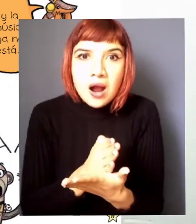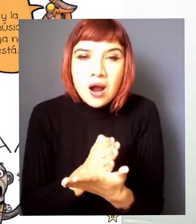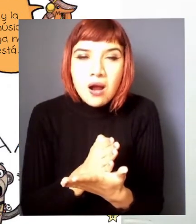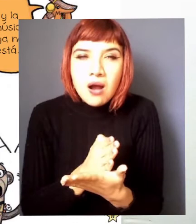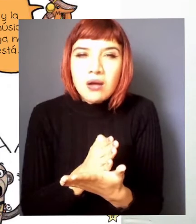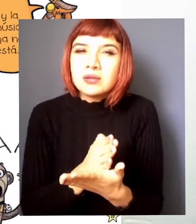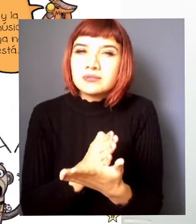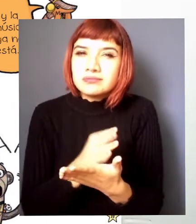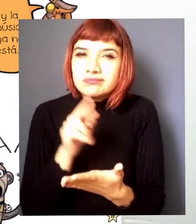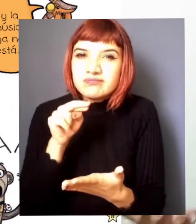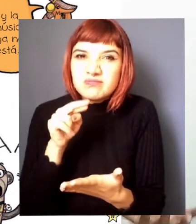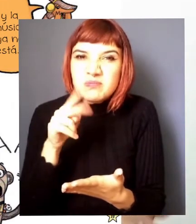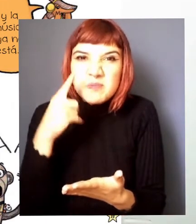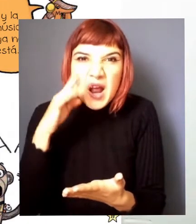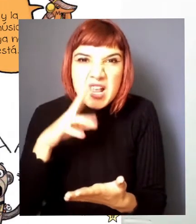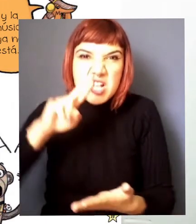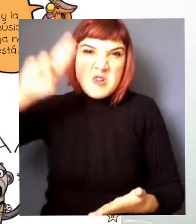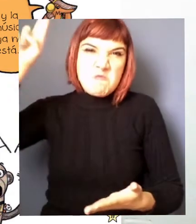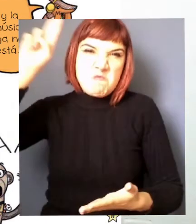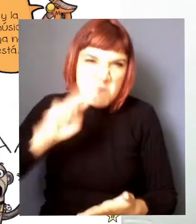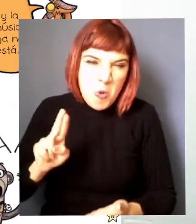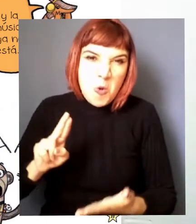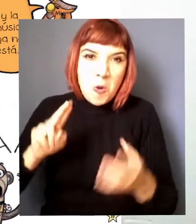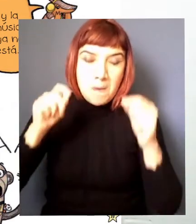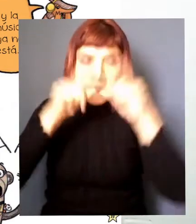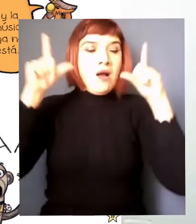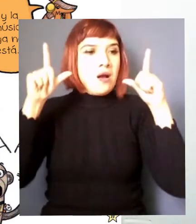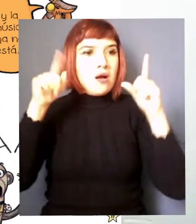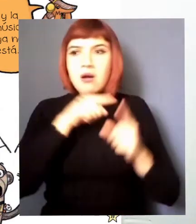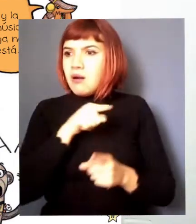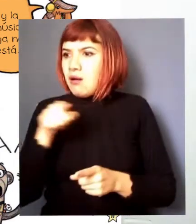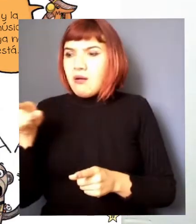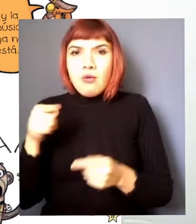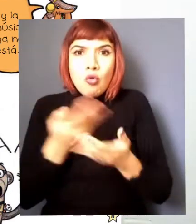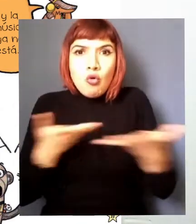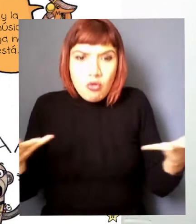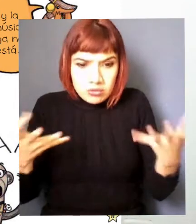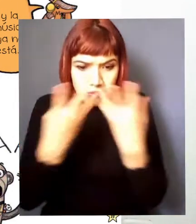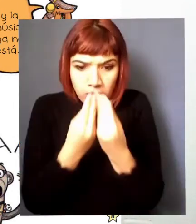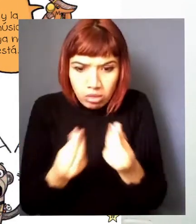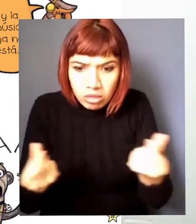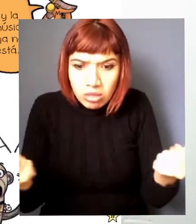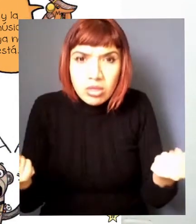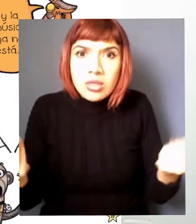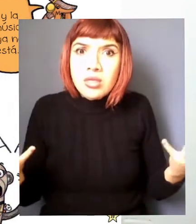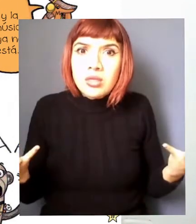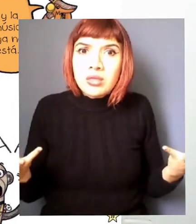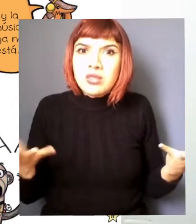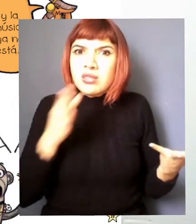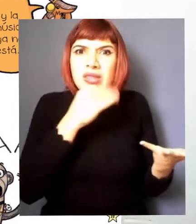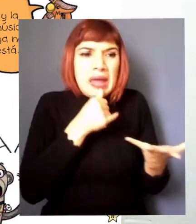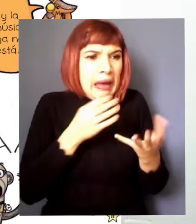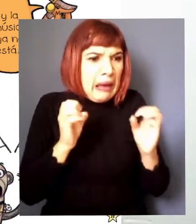extraño como un rayo veloz ya no hay hojas ya no hay lianas ya no hay ingrudo